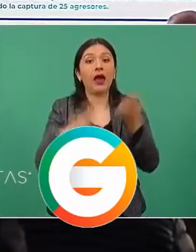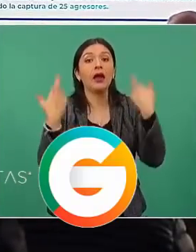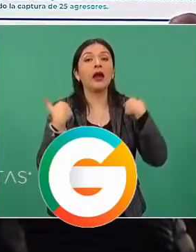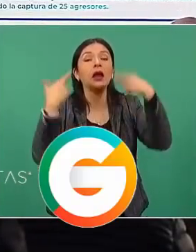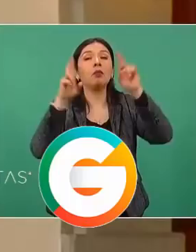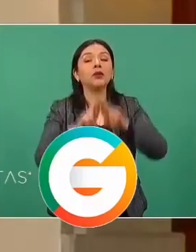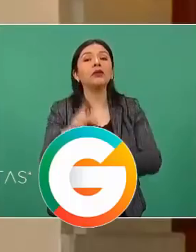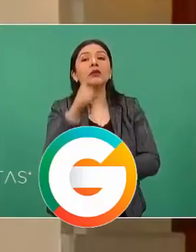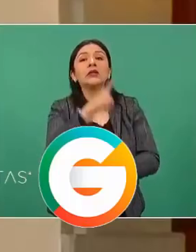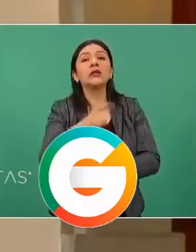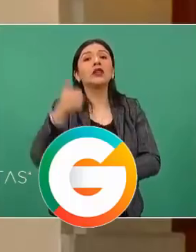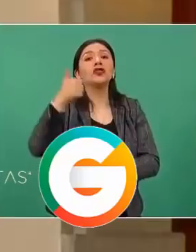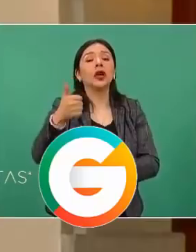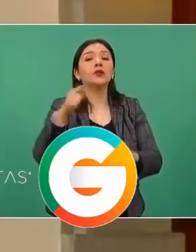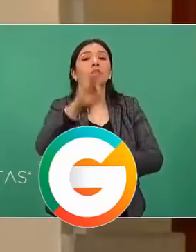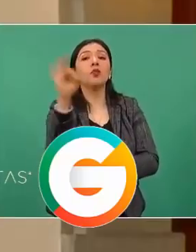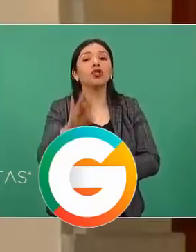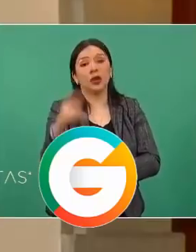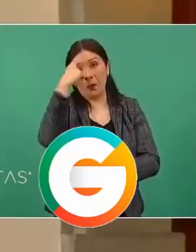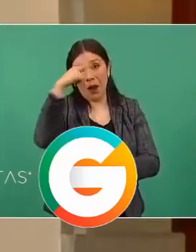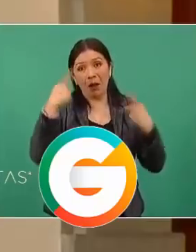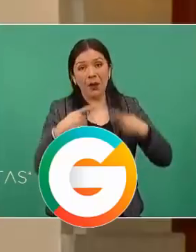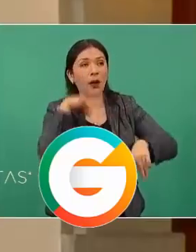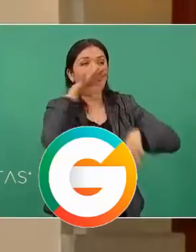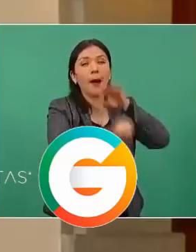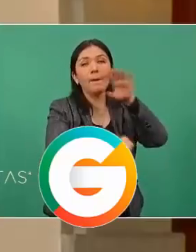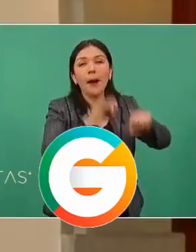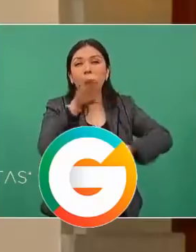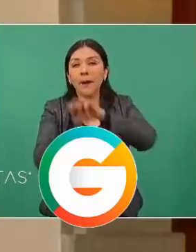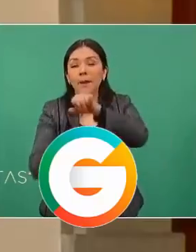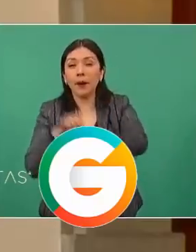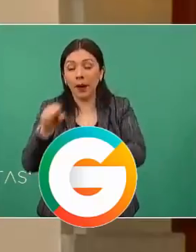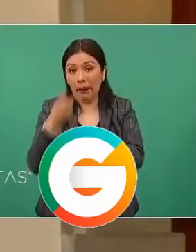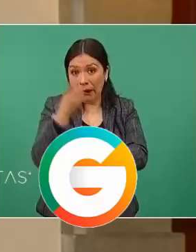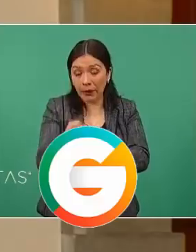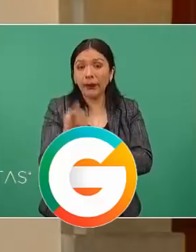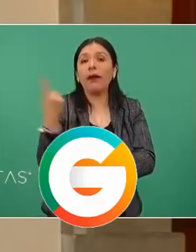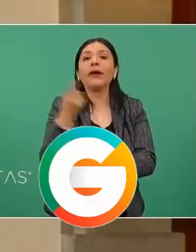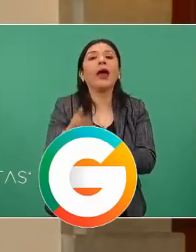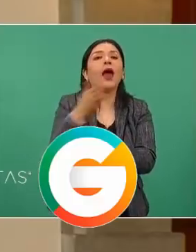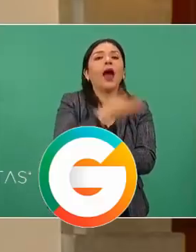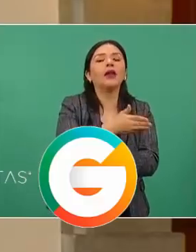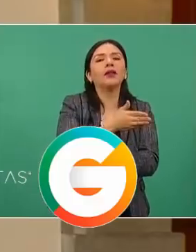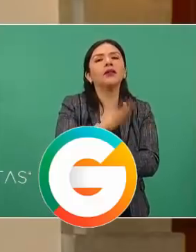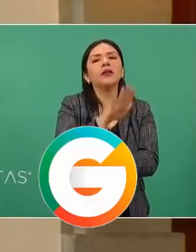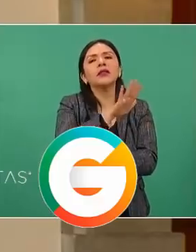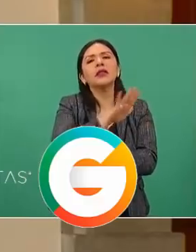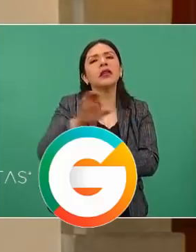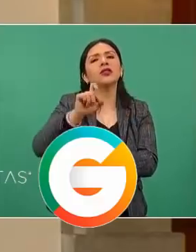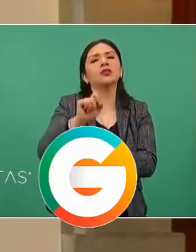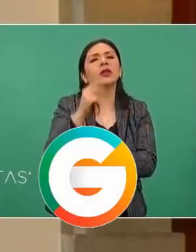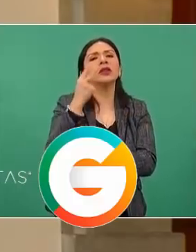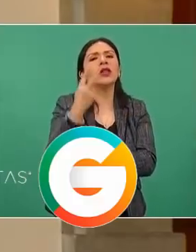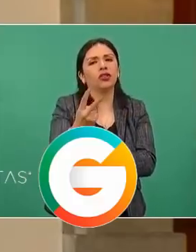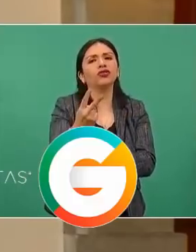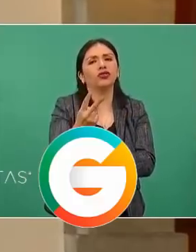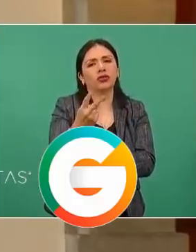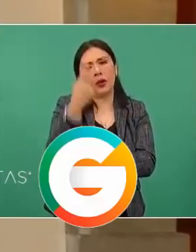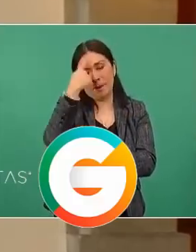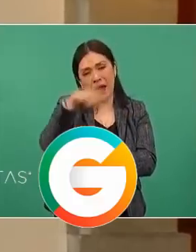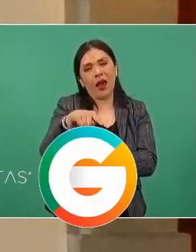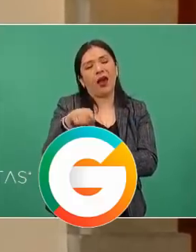106 por ciento en comparación con los 522 elementos de la